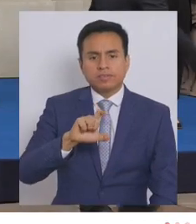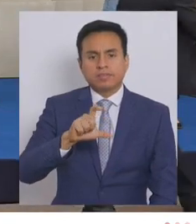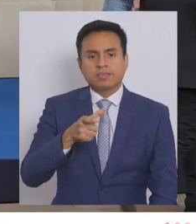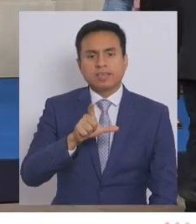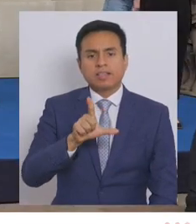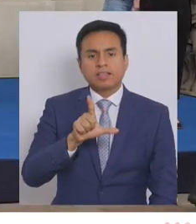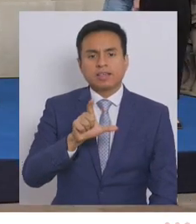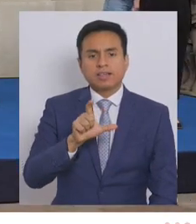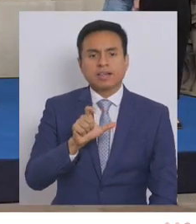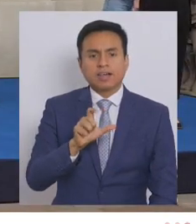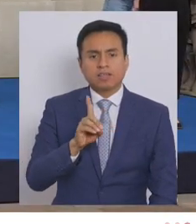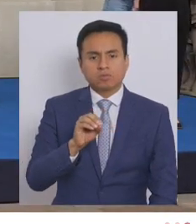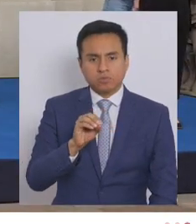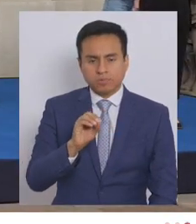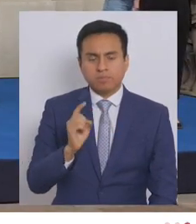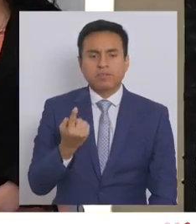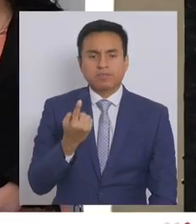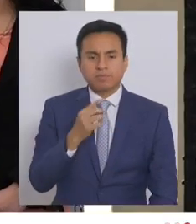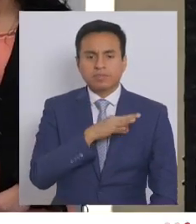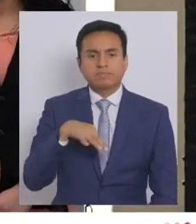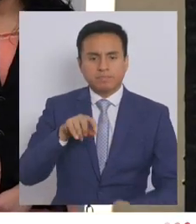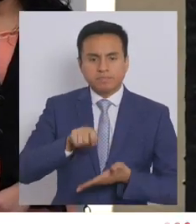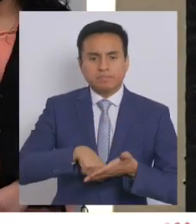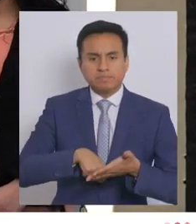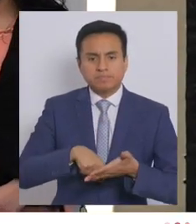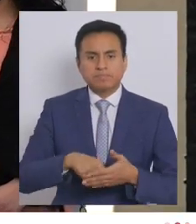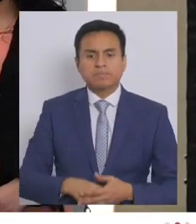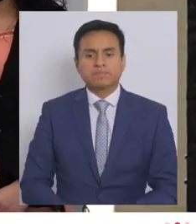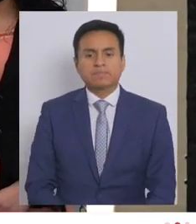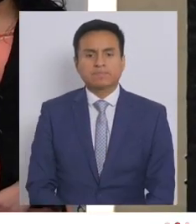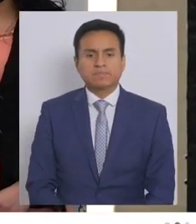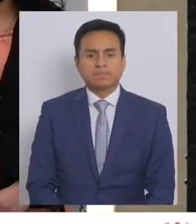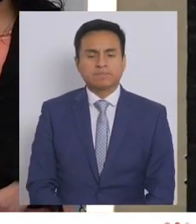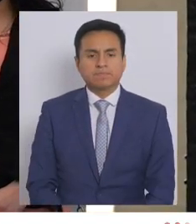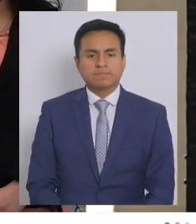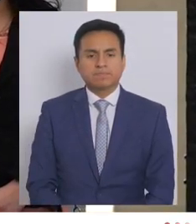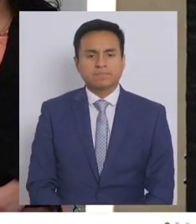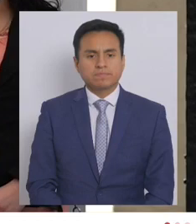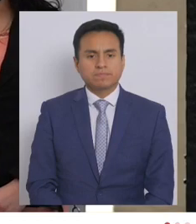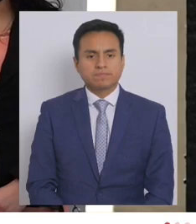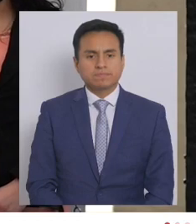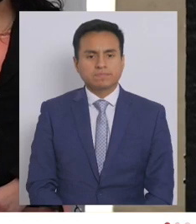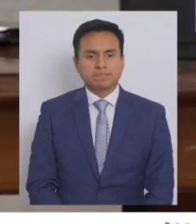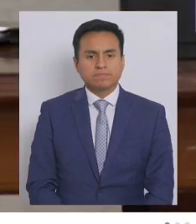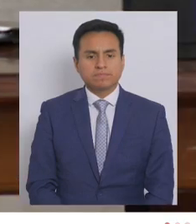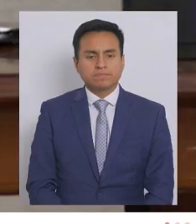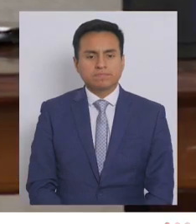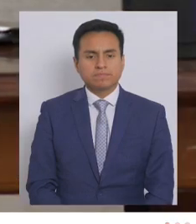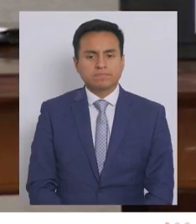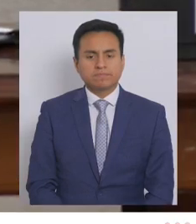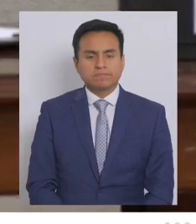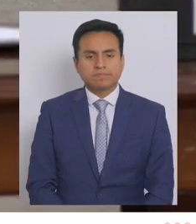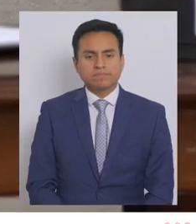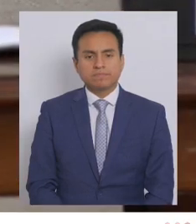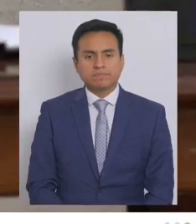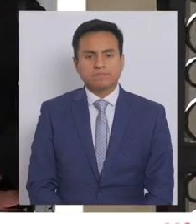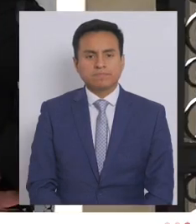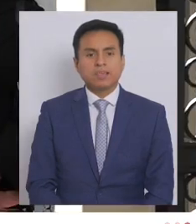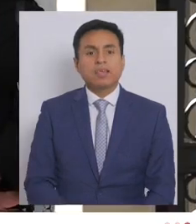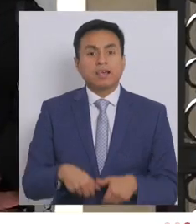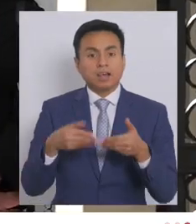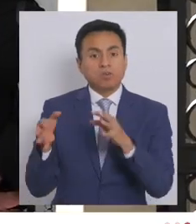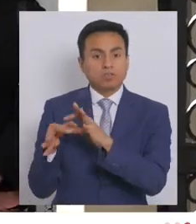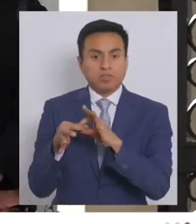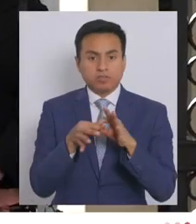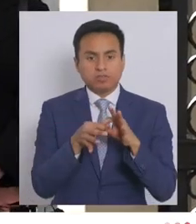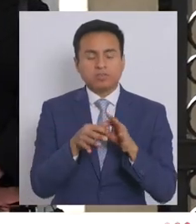que se promulgó el Código Penal, principalmente lo que tiene que ver con las amenazas, con la coacción, el hostigamiento, decía